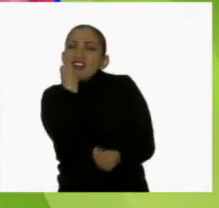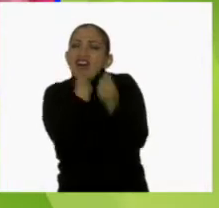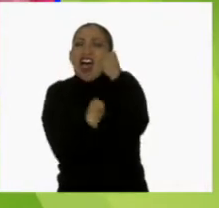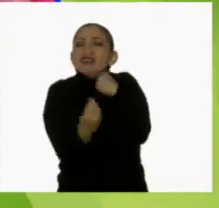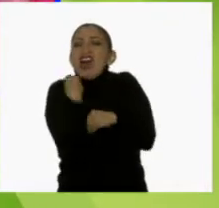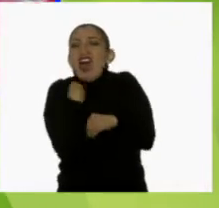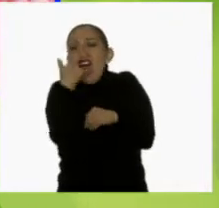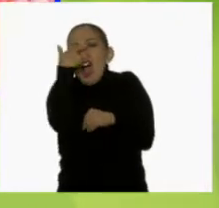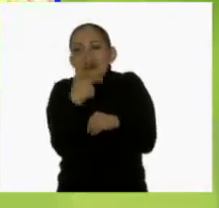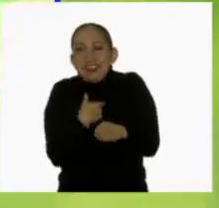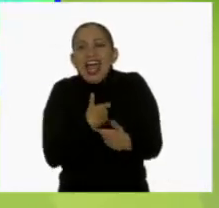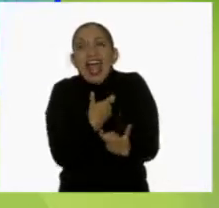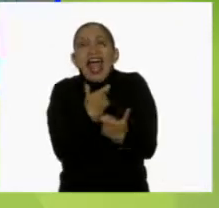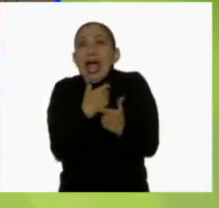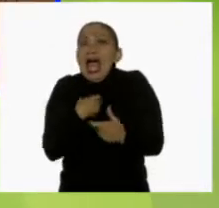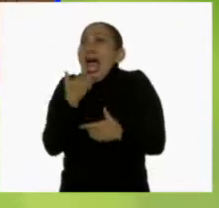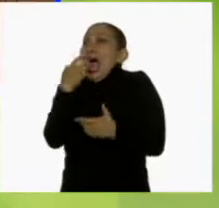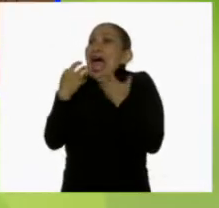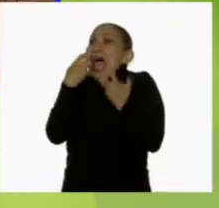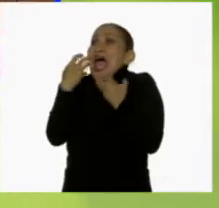cena! ¡Ah!